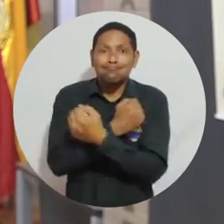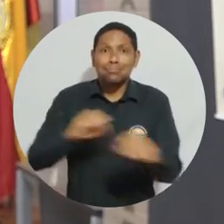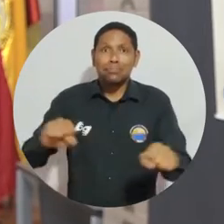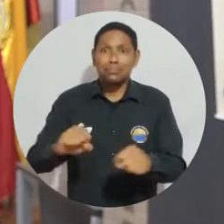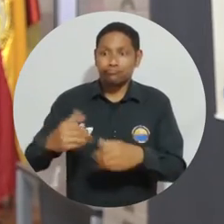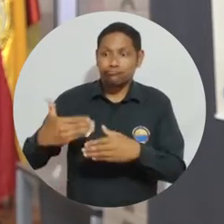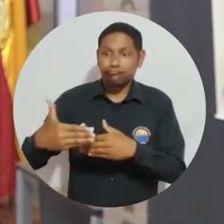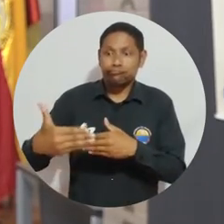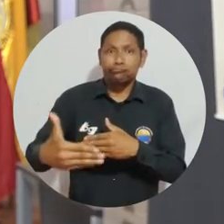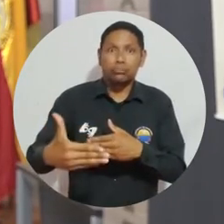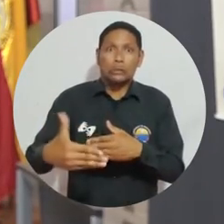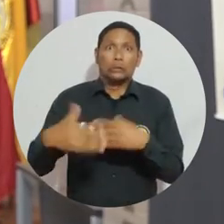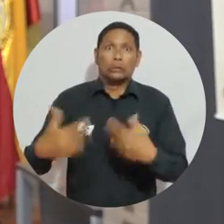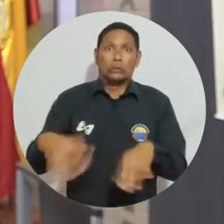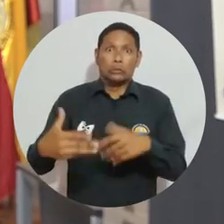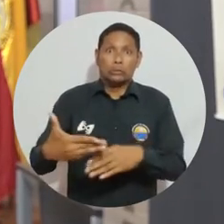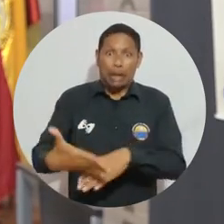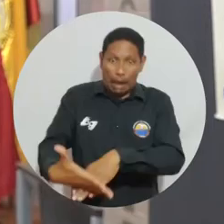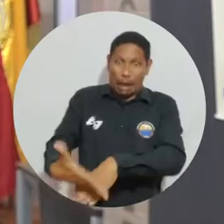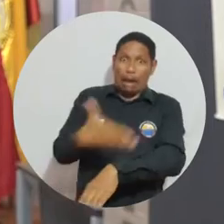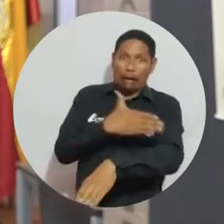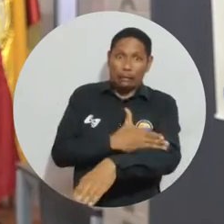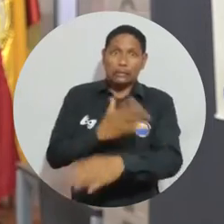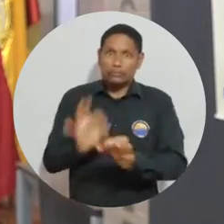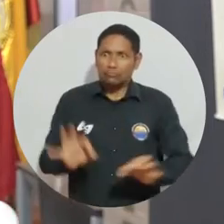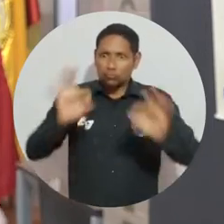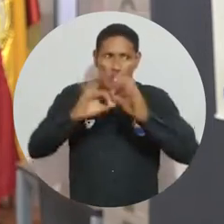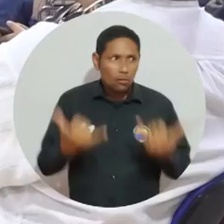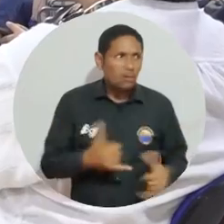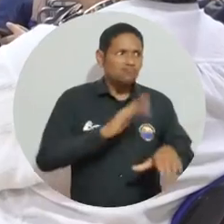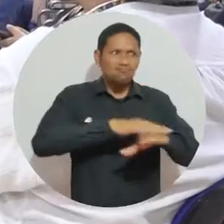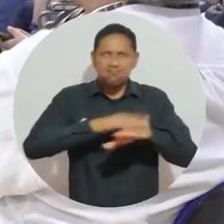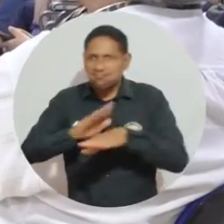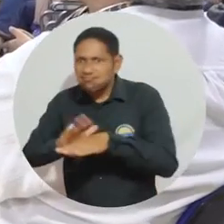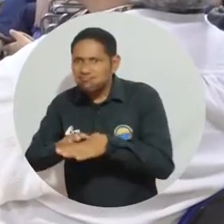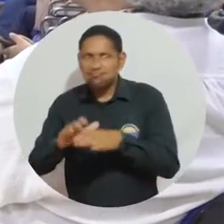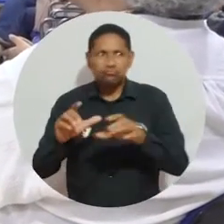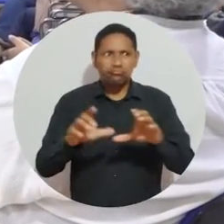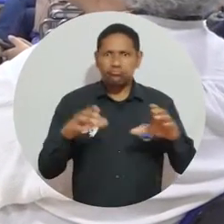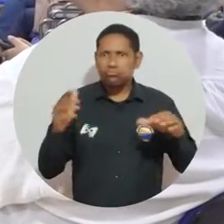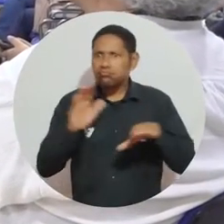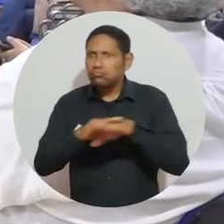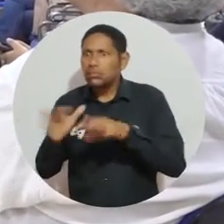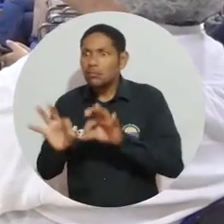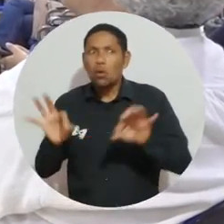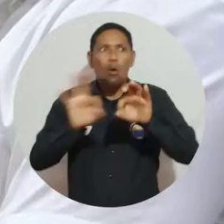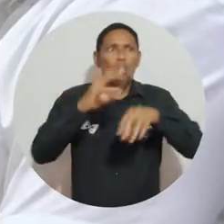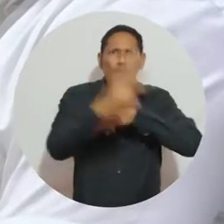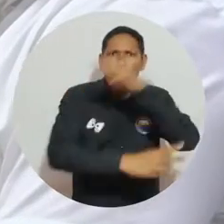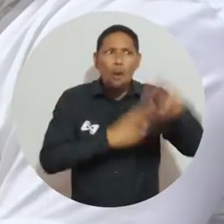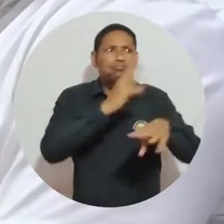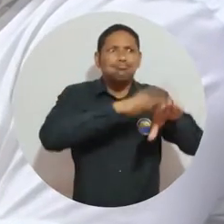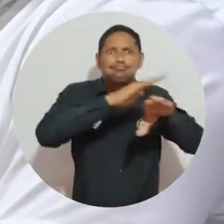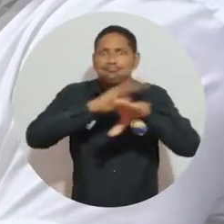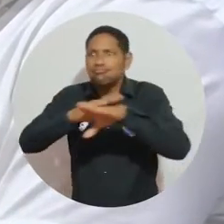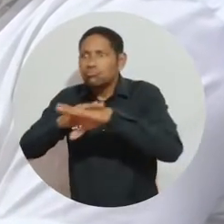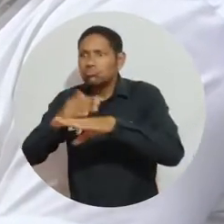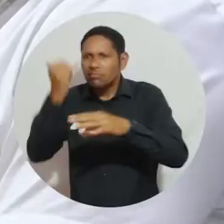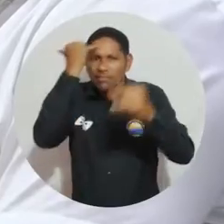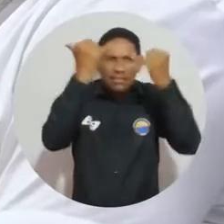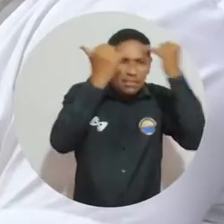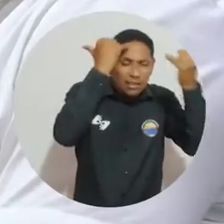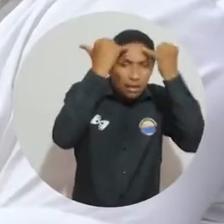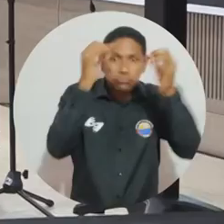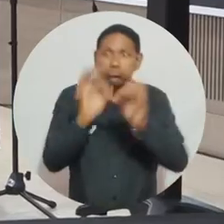pocos años y por lo tanto este tipo de eventos sumado a estas iniciativas mundiales pues por supuesto